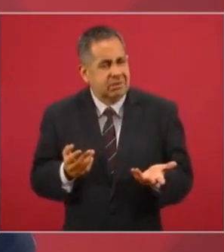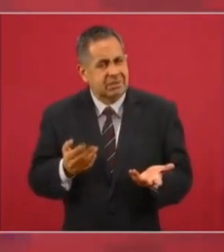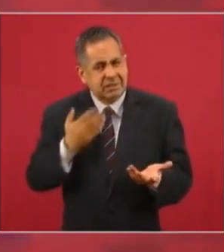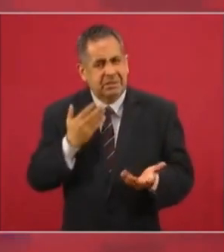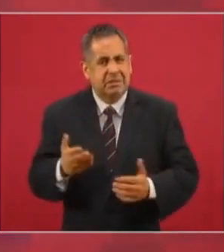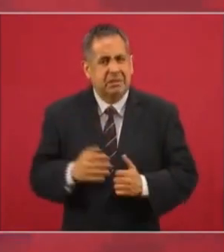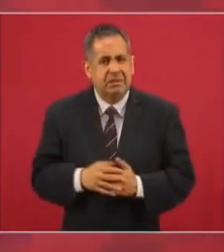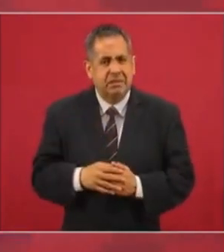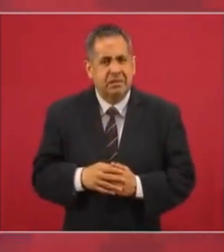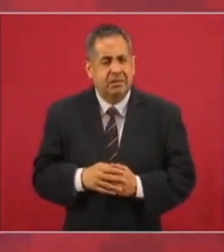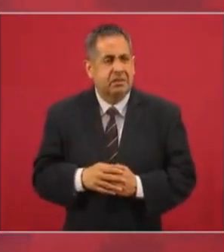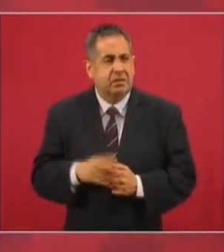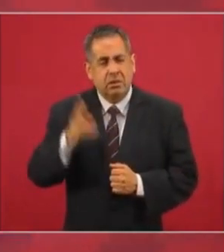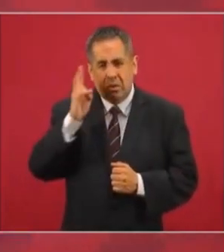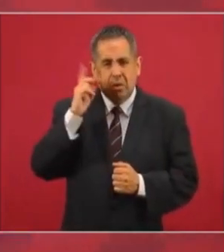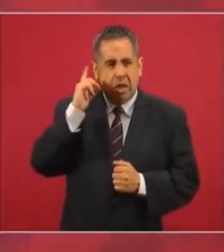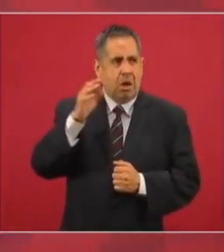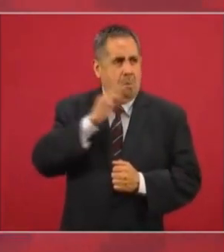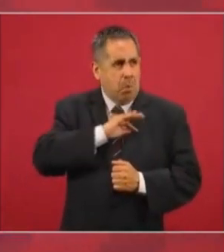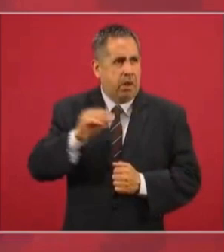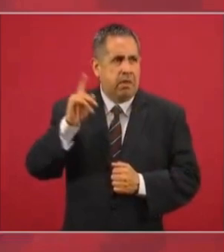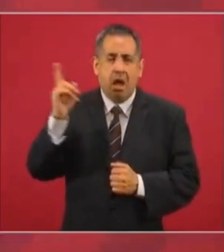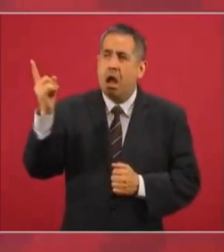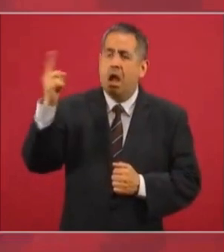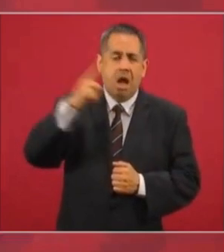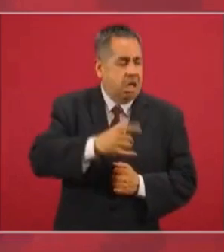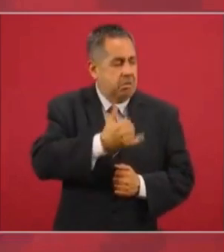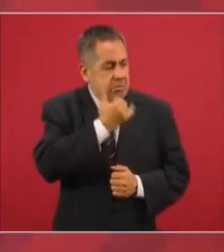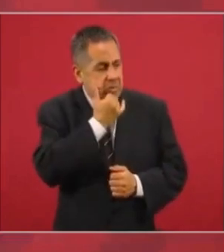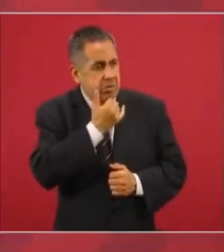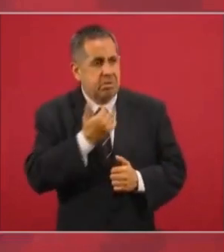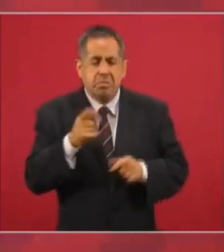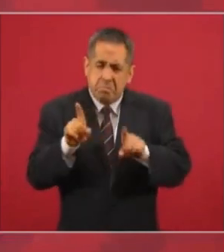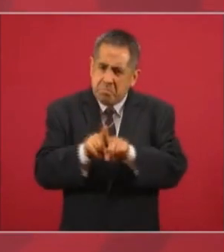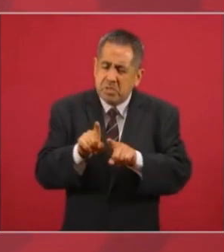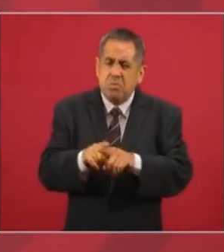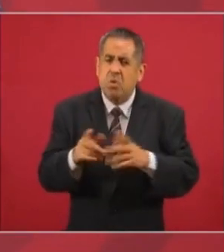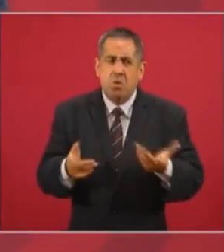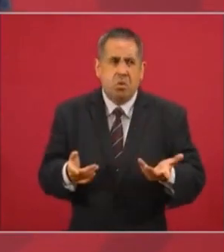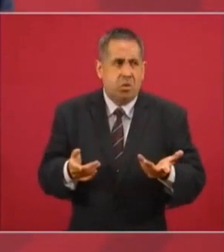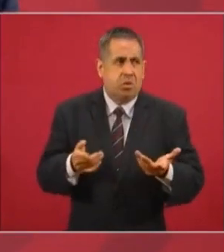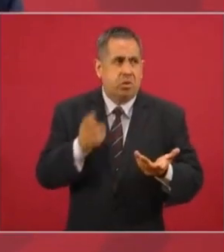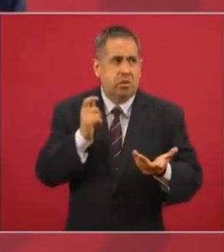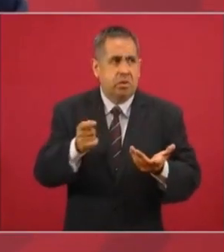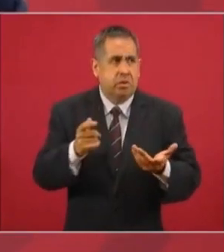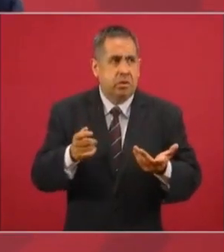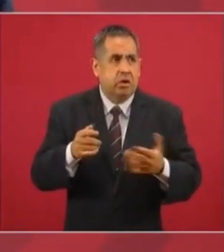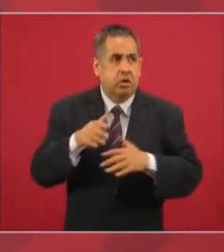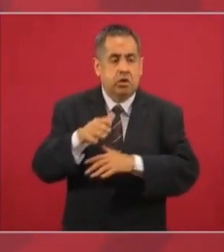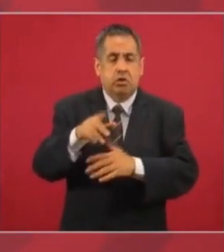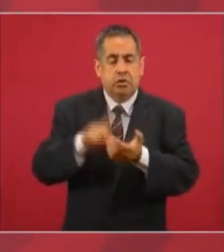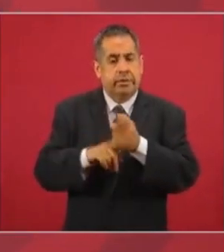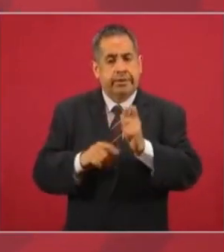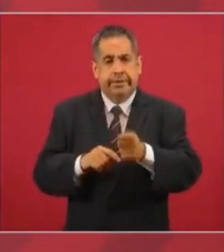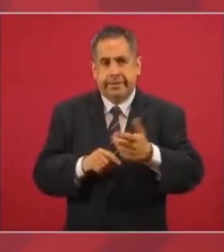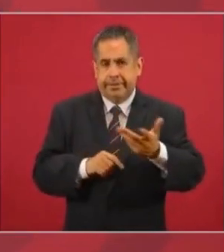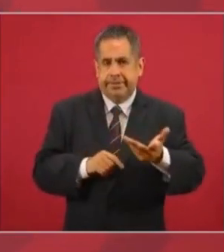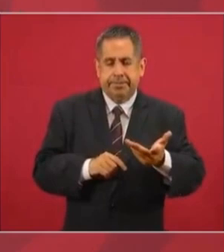se pueda llevar a cabo. Lo mismo en el caso de